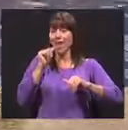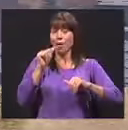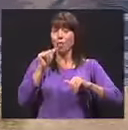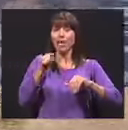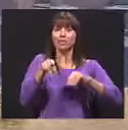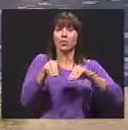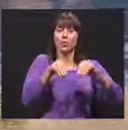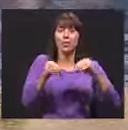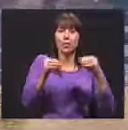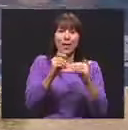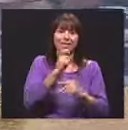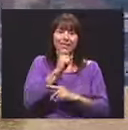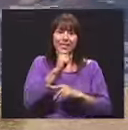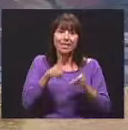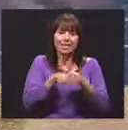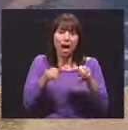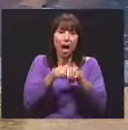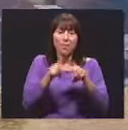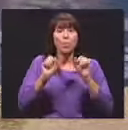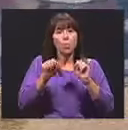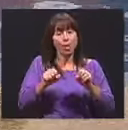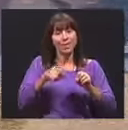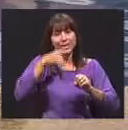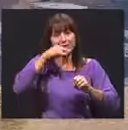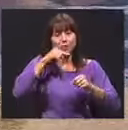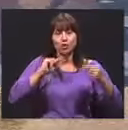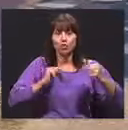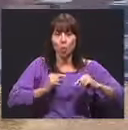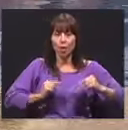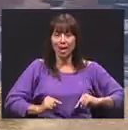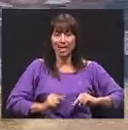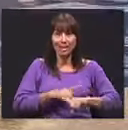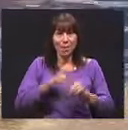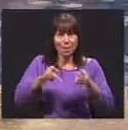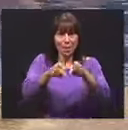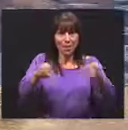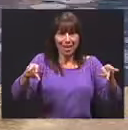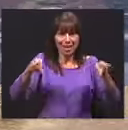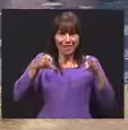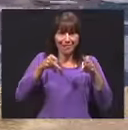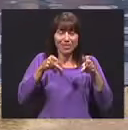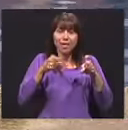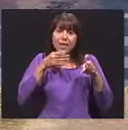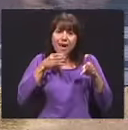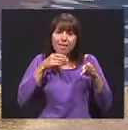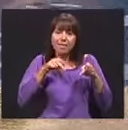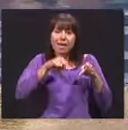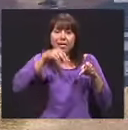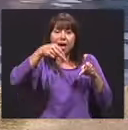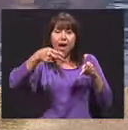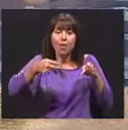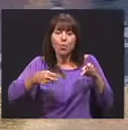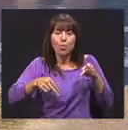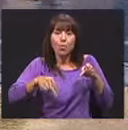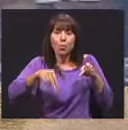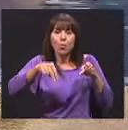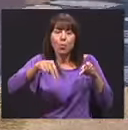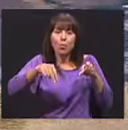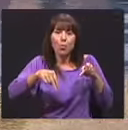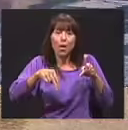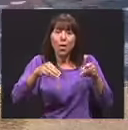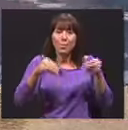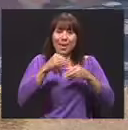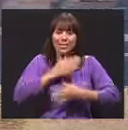un poco más difíciles y en ocasiones pueden ser dolorosos para los niños. Estando dentro del agua y por estar el agua temperada también, entonces